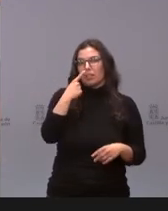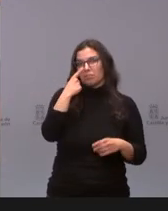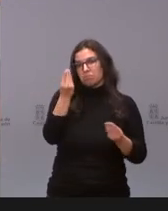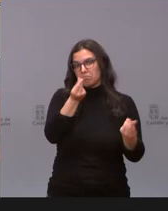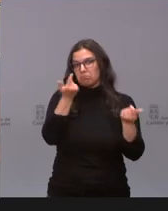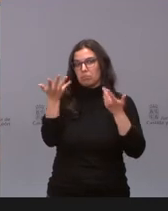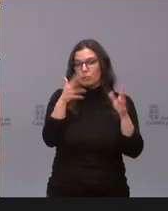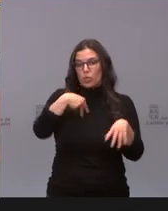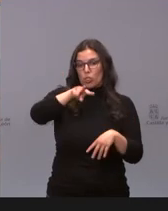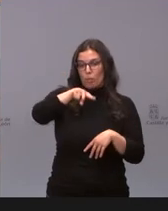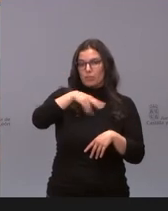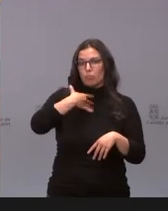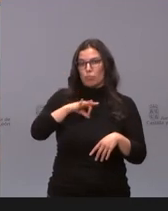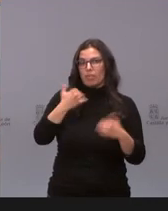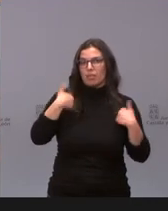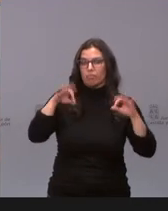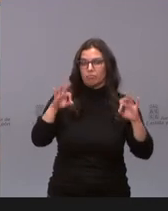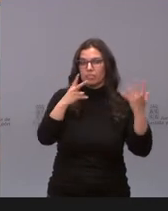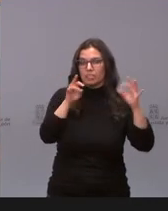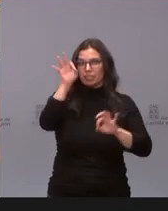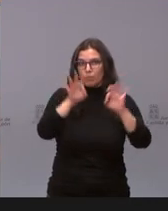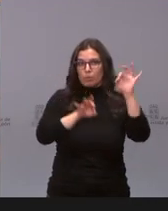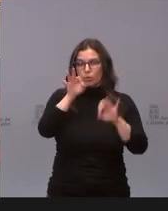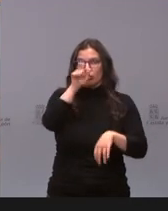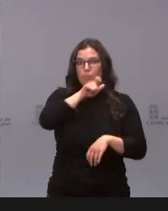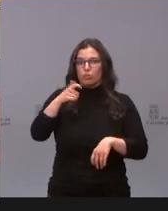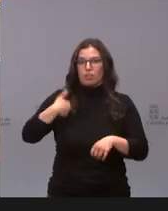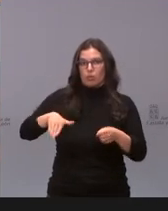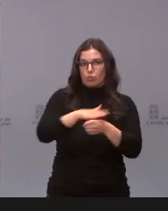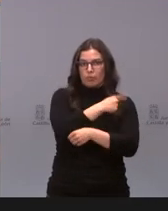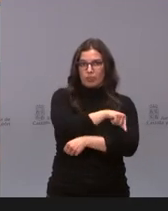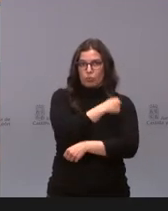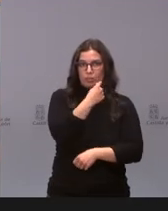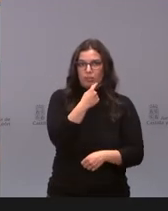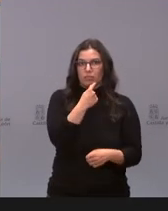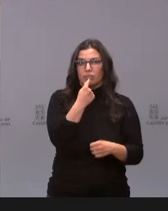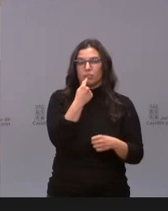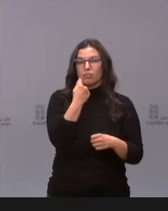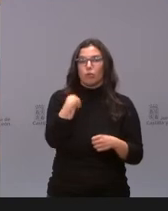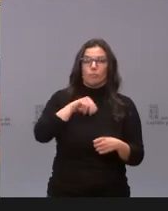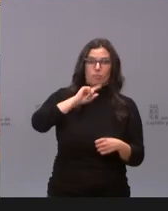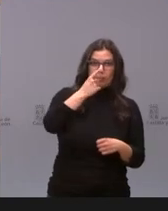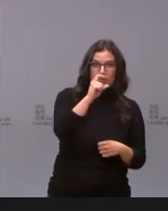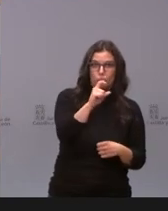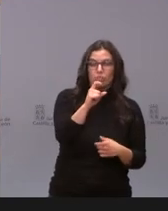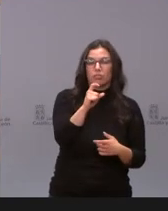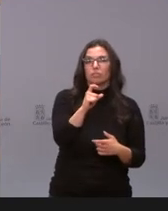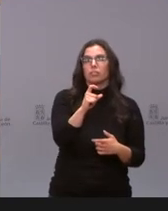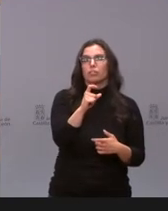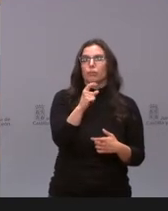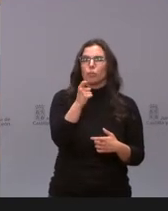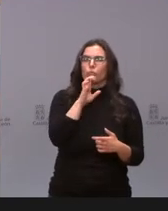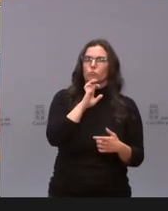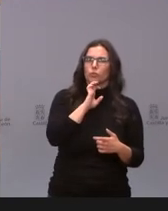de que en menos de dos meses a lo mejor puede que el 70% de la población tenga ya una primera dosis. Y me genera una